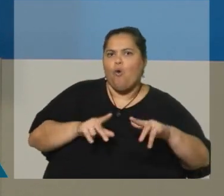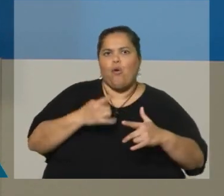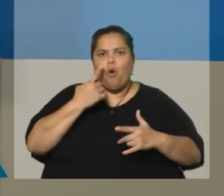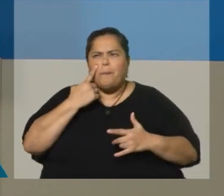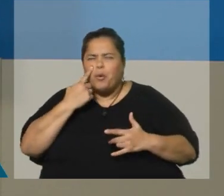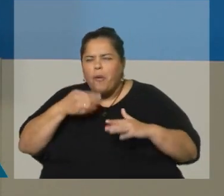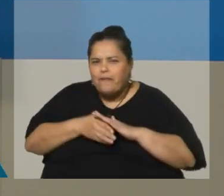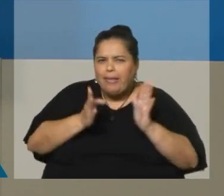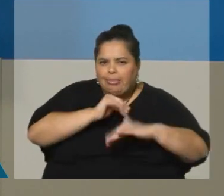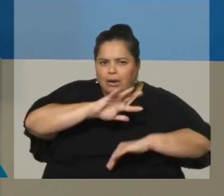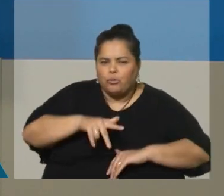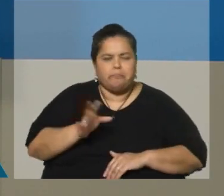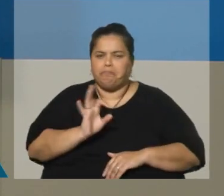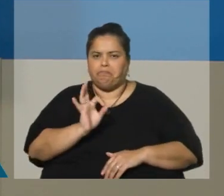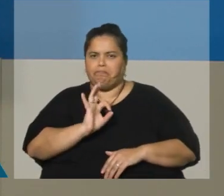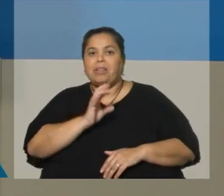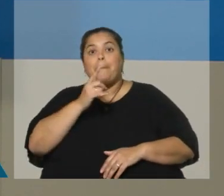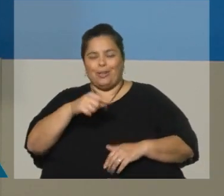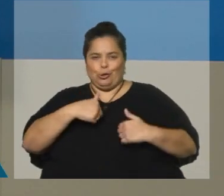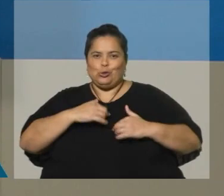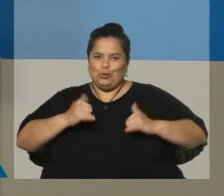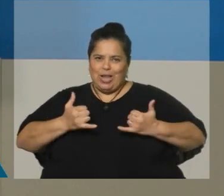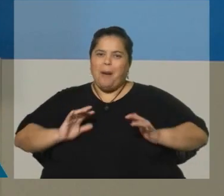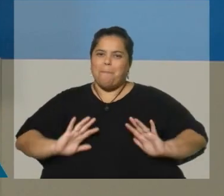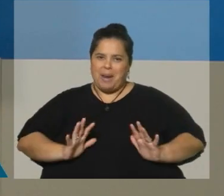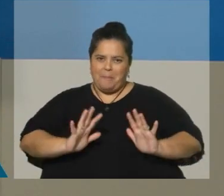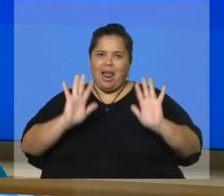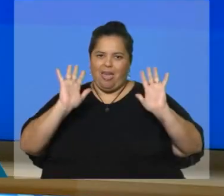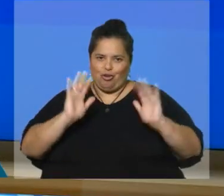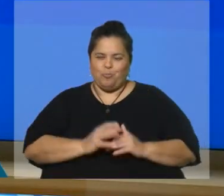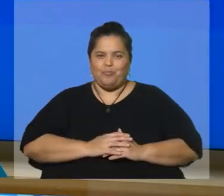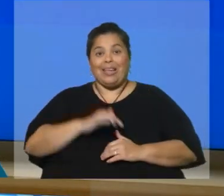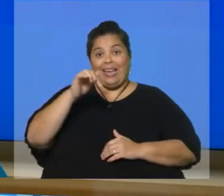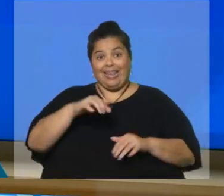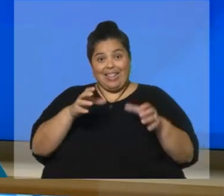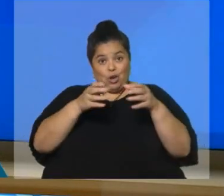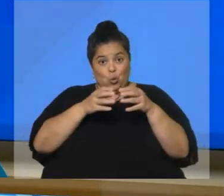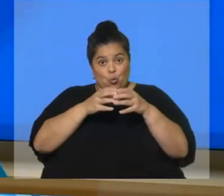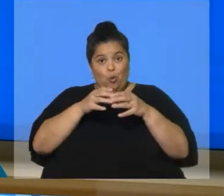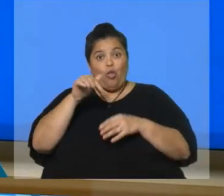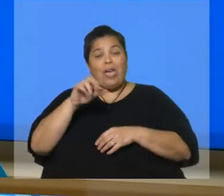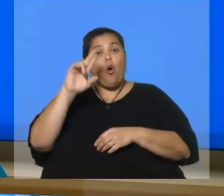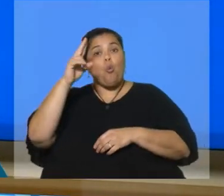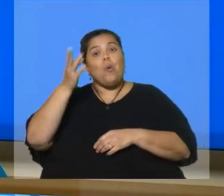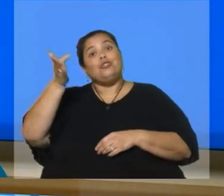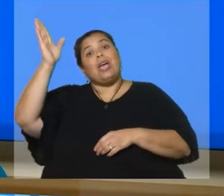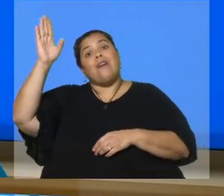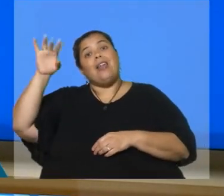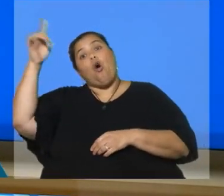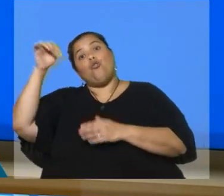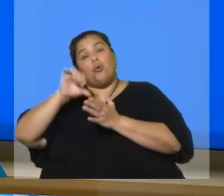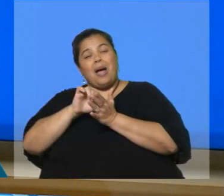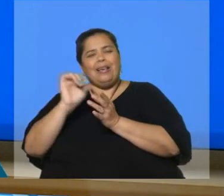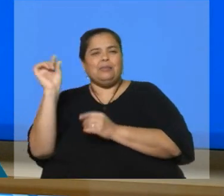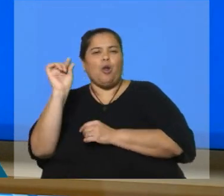misma. Por supuesto, nos hemos preparado también para eso, Me dice que este grupo de uruguayos debería censarse, estos que van temporalmente al exterior,